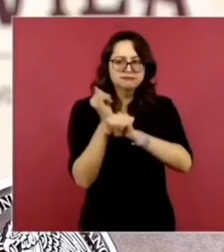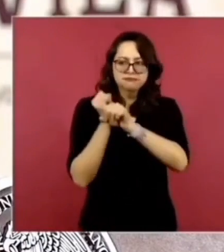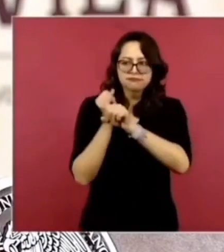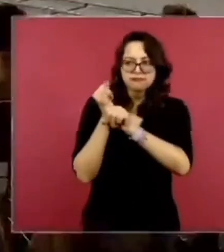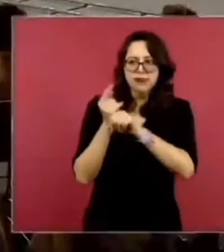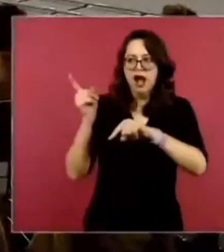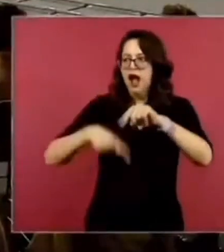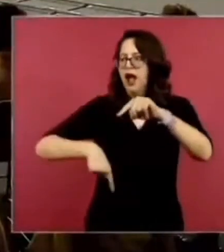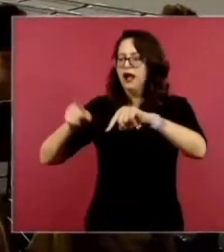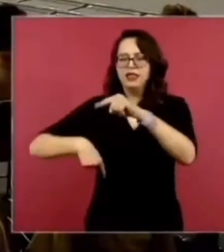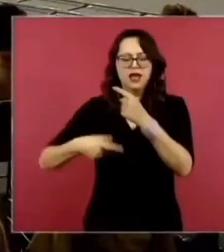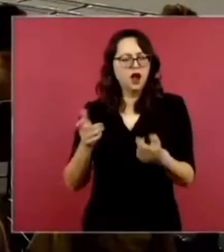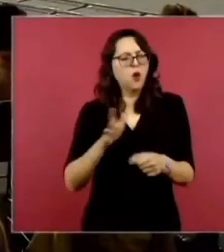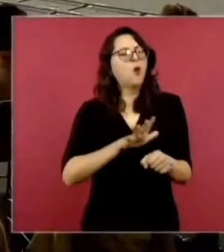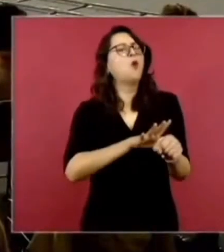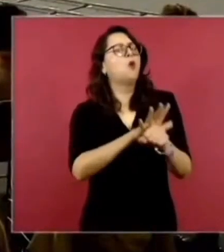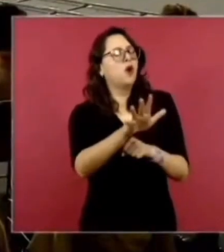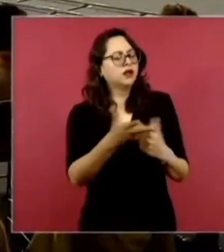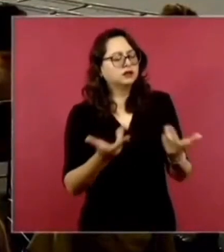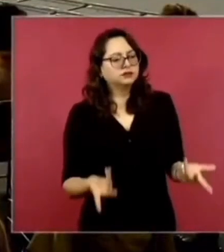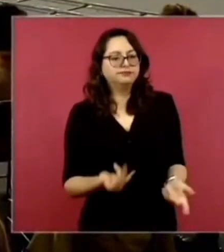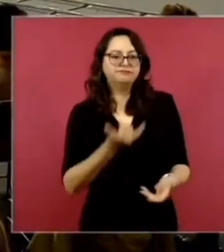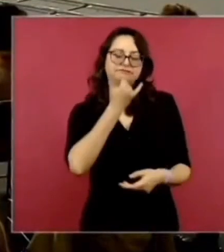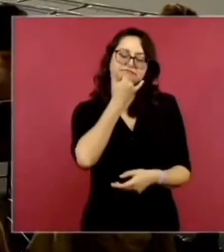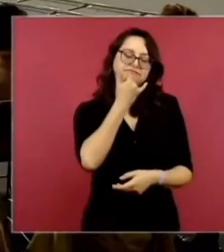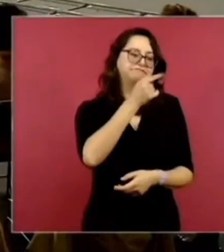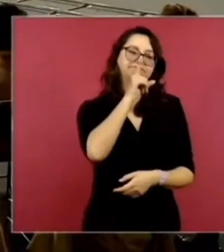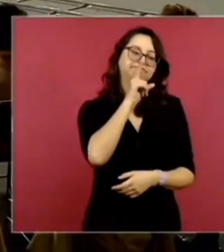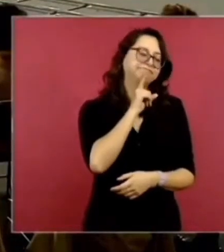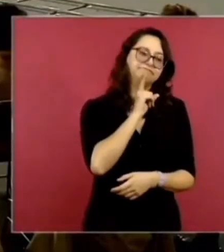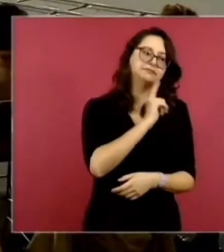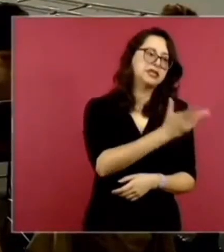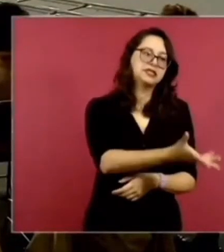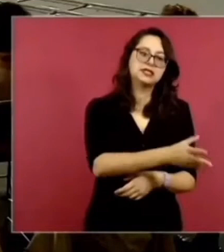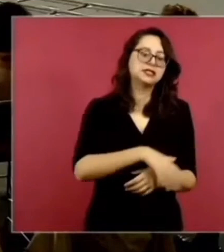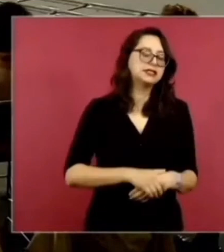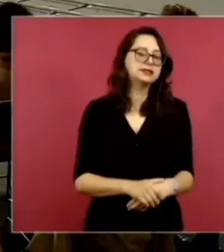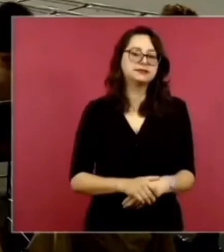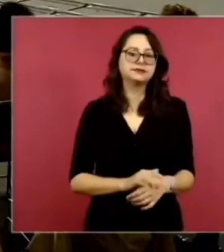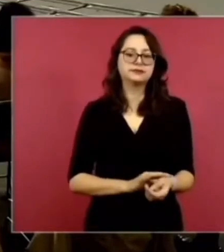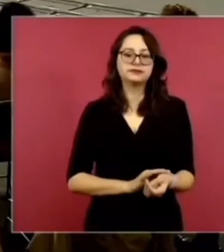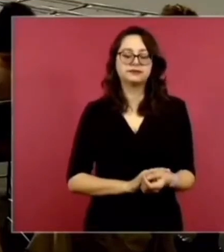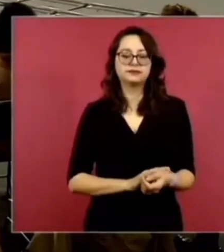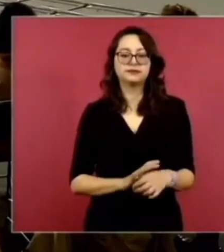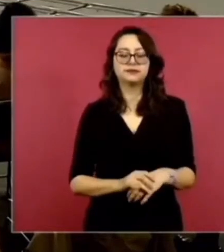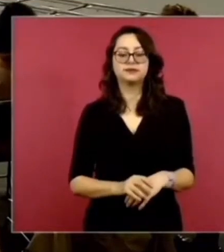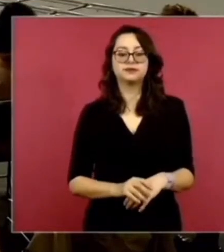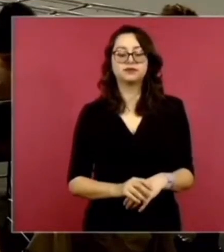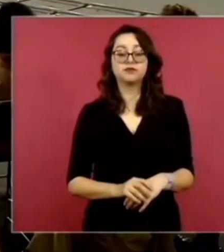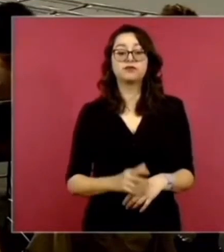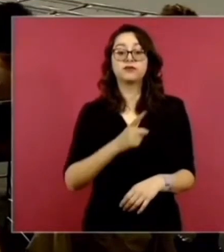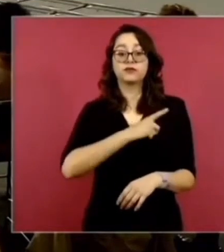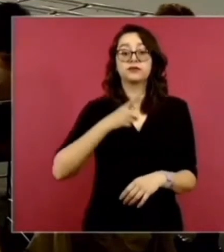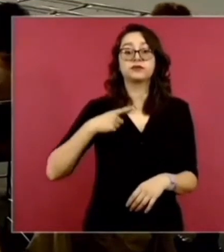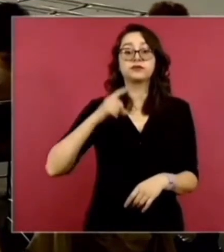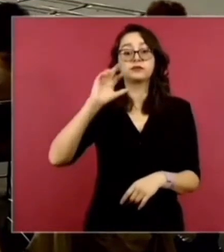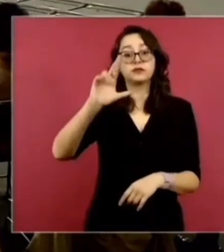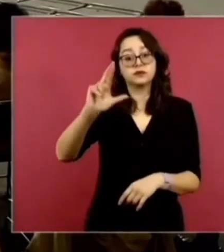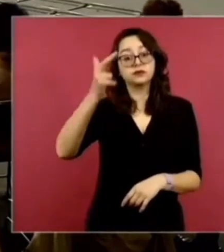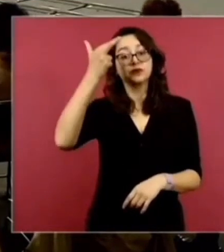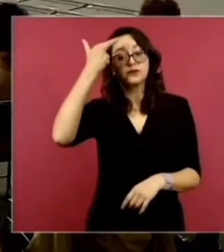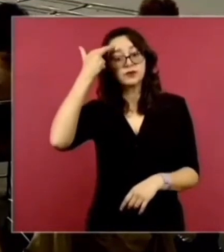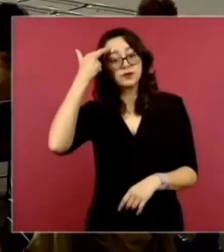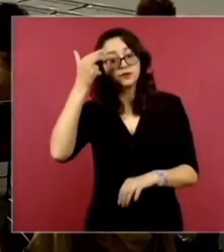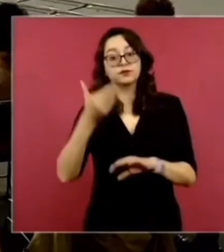las cifras Ricardo Rafael, porque aquí están los hechos. Hay que recordar que en administraciones anteriores,